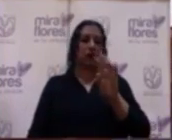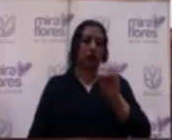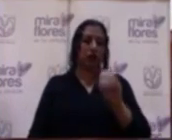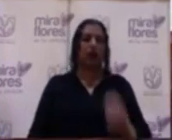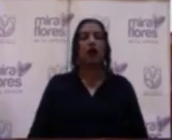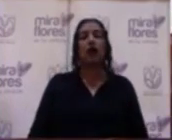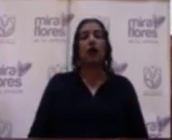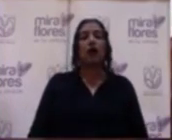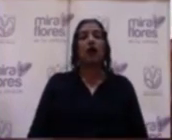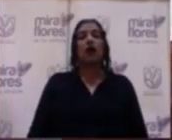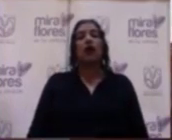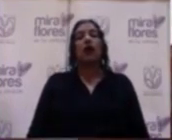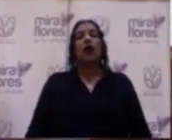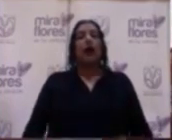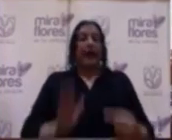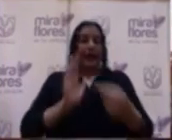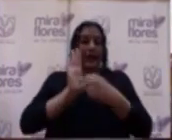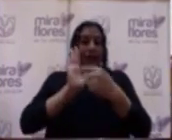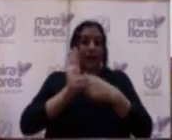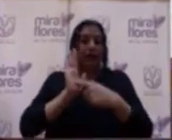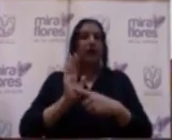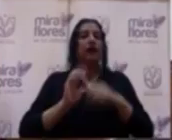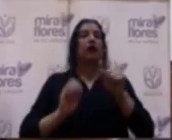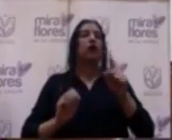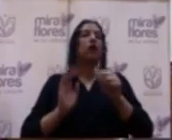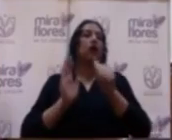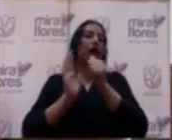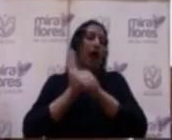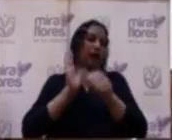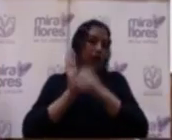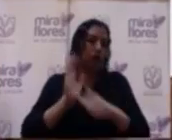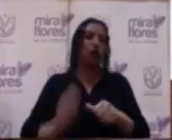Hay un artículo, que es el 33,